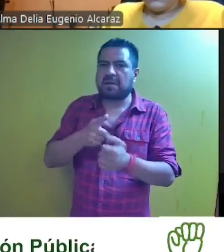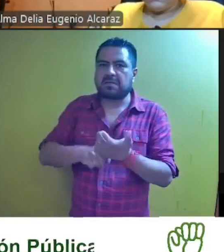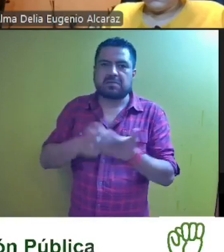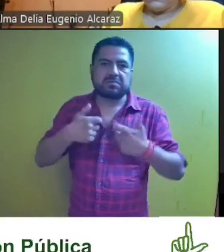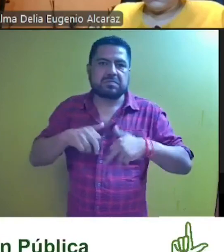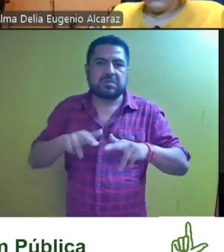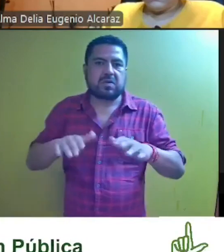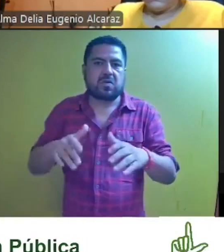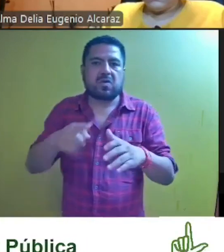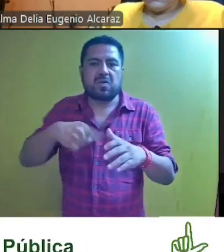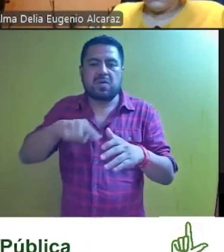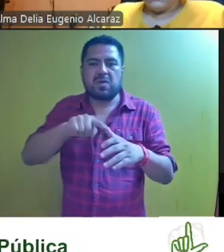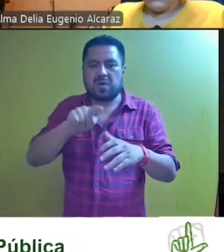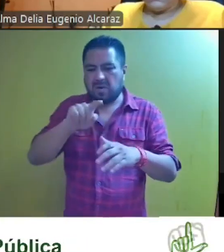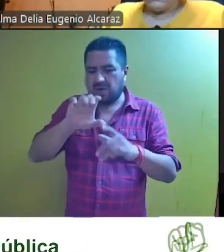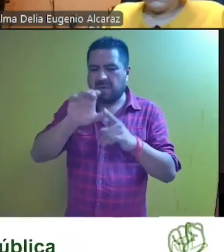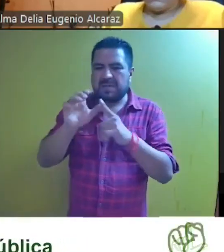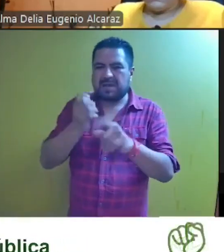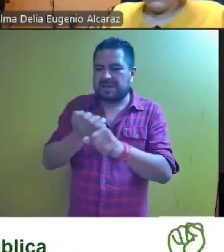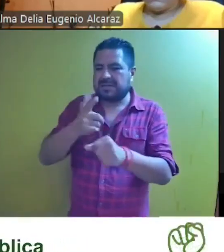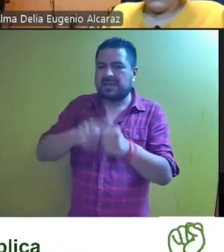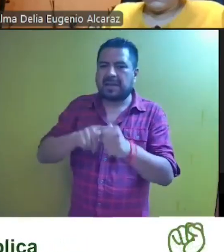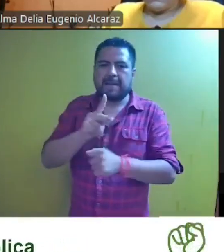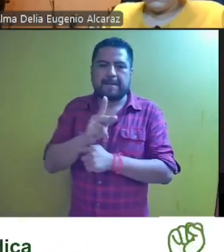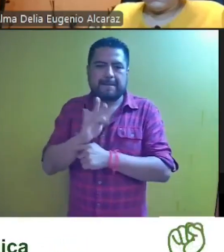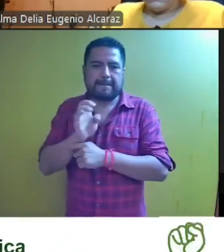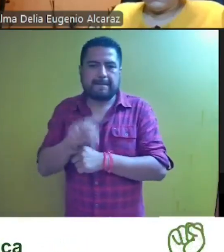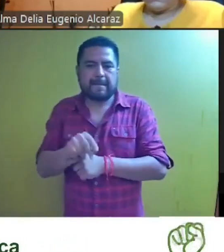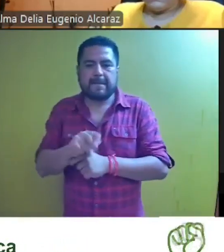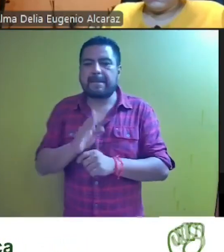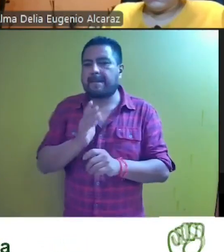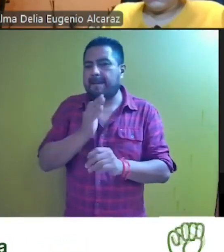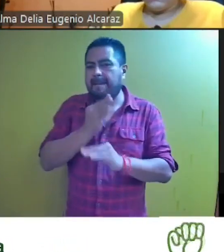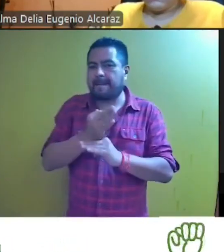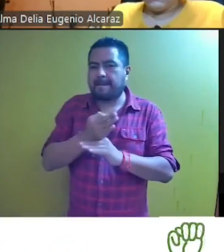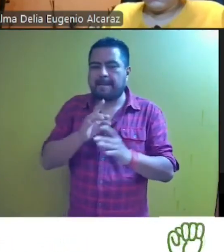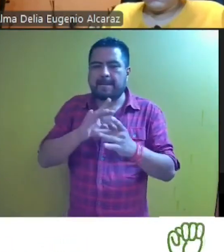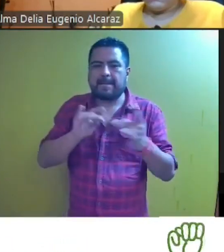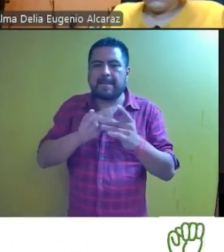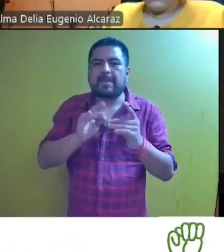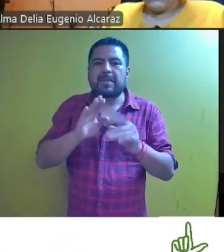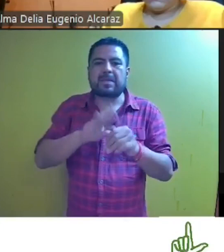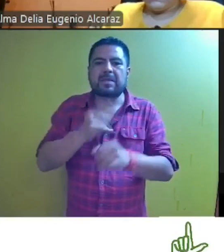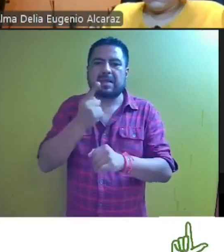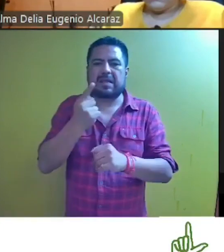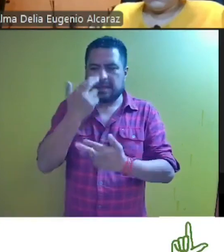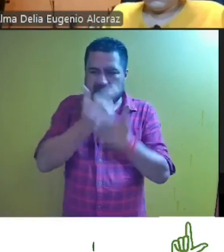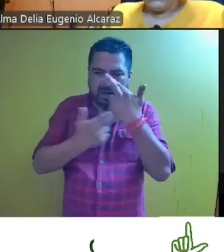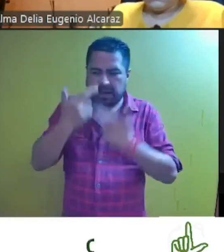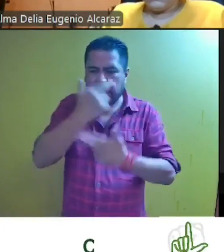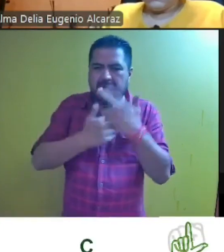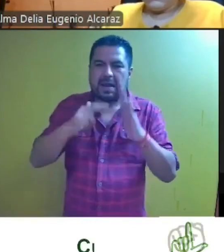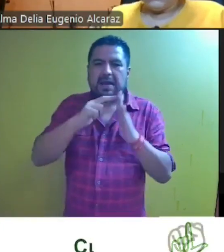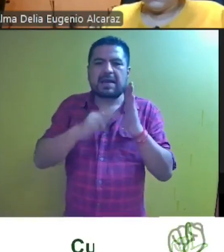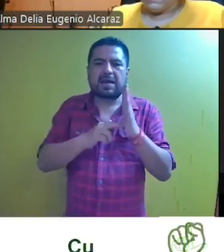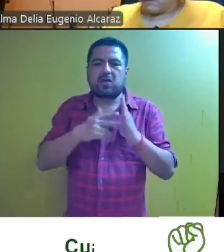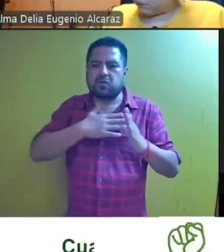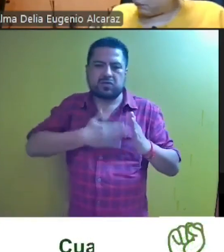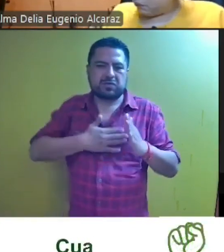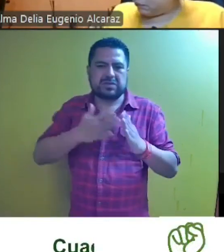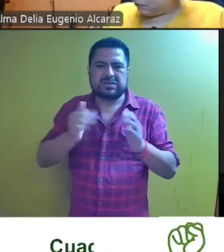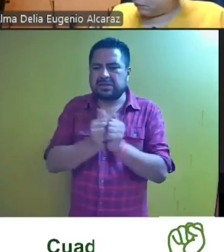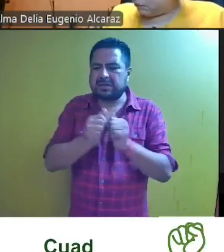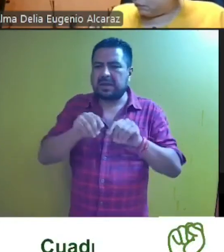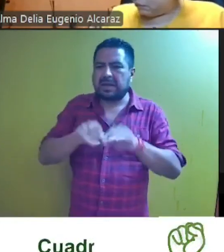del Comité Directivo Estatal del PAN lo infundado deviene porque de la revisión del reglamento de justicia y medios de